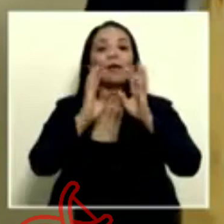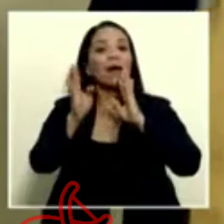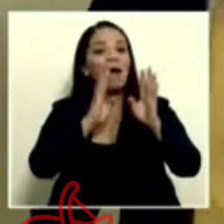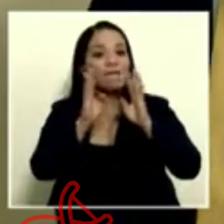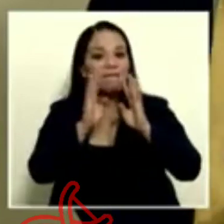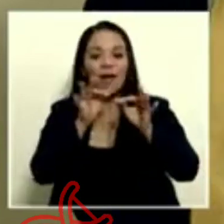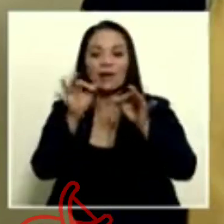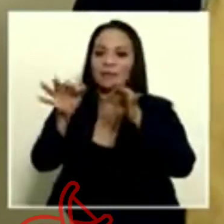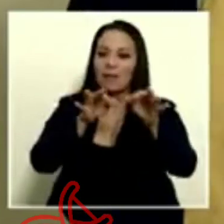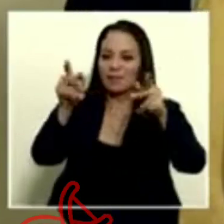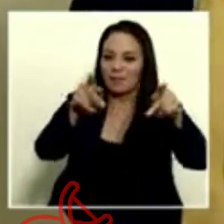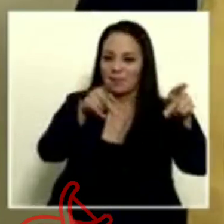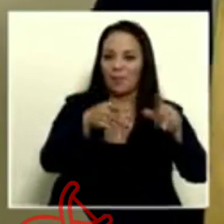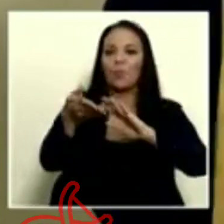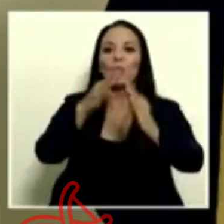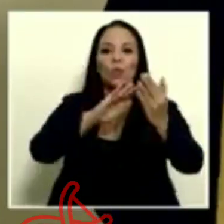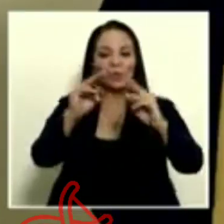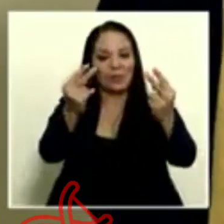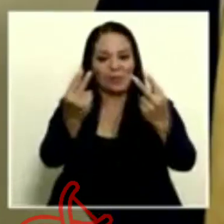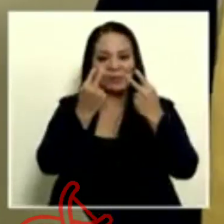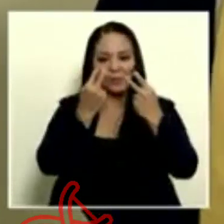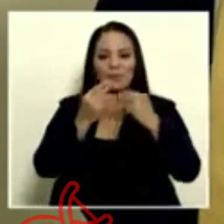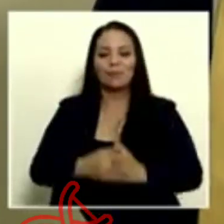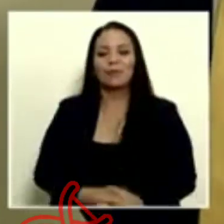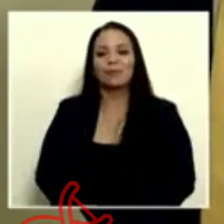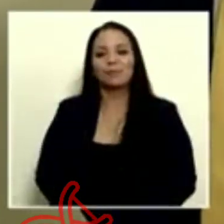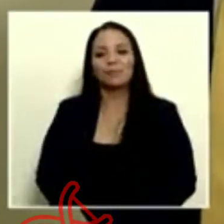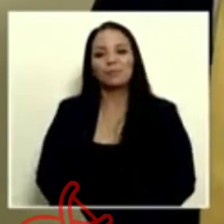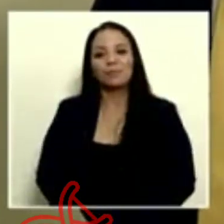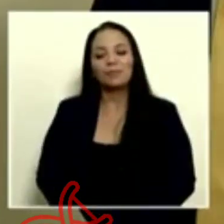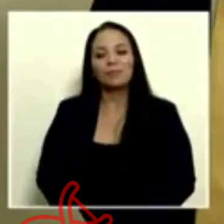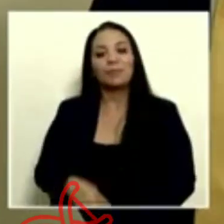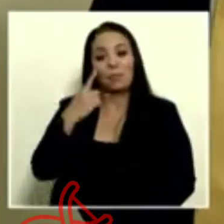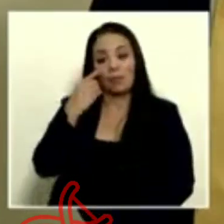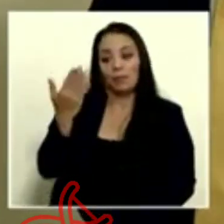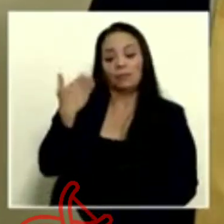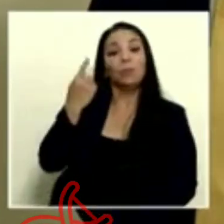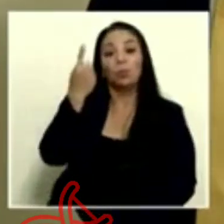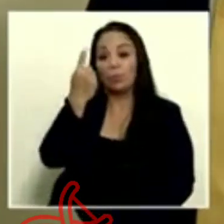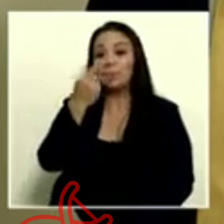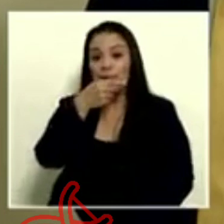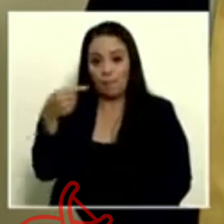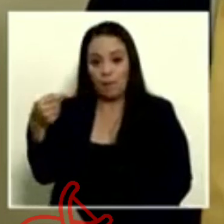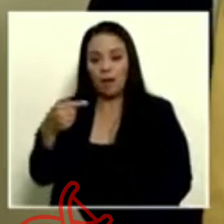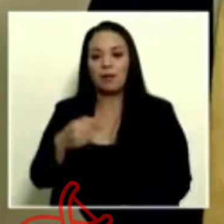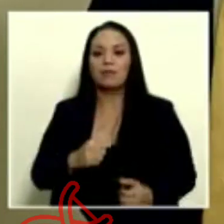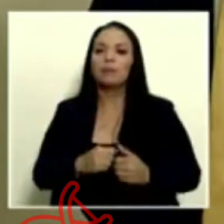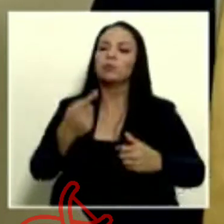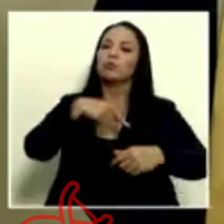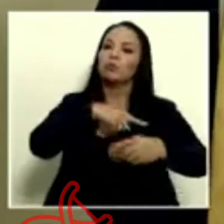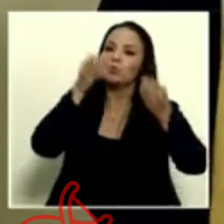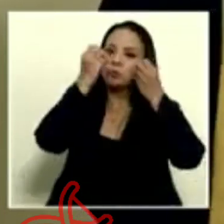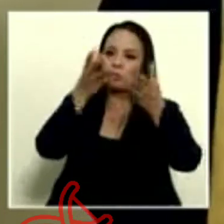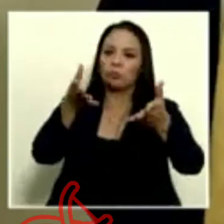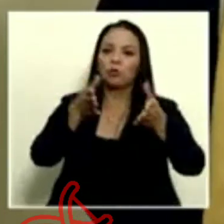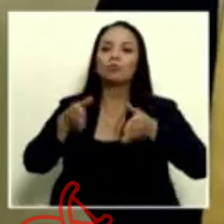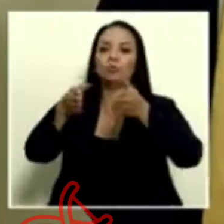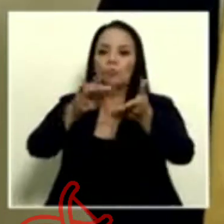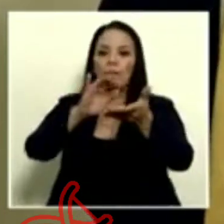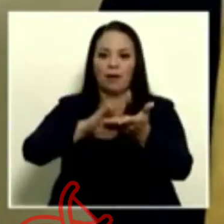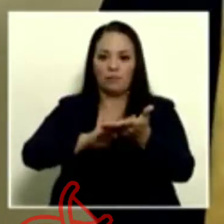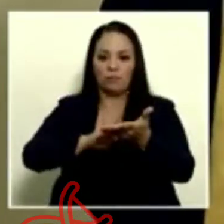gente, con el pueblo que nos ve. Hace una semana anunciamos la Ruta del Arroz.